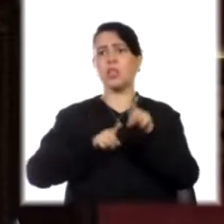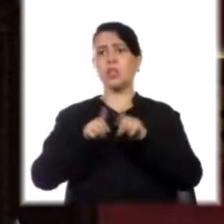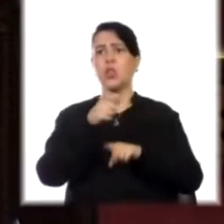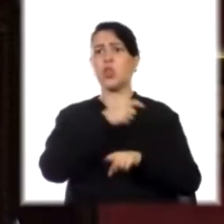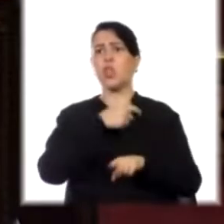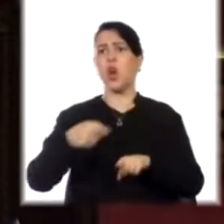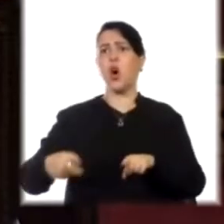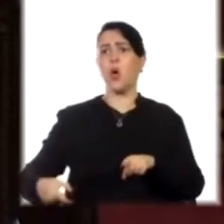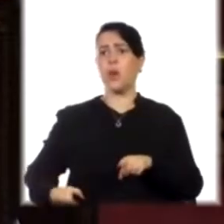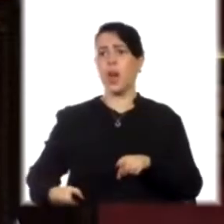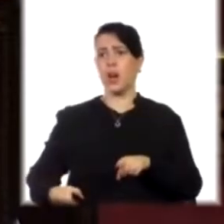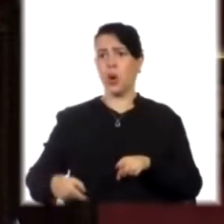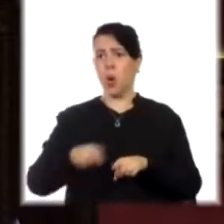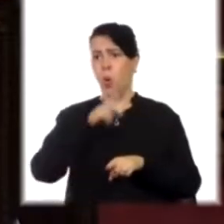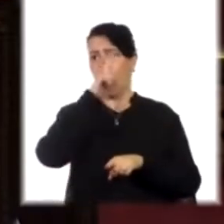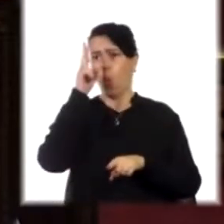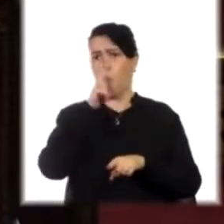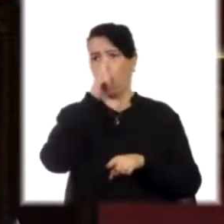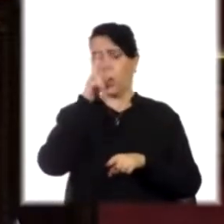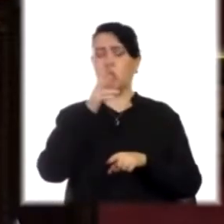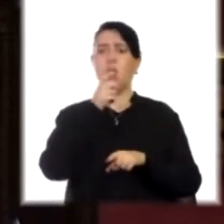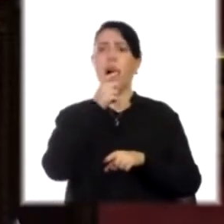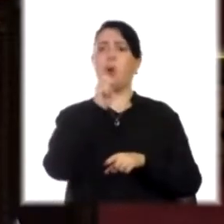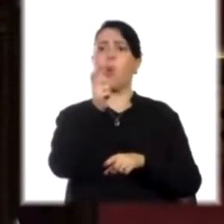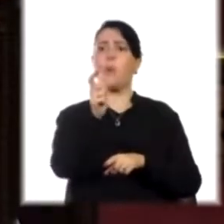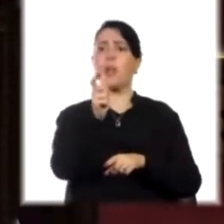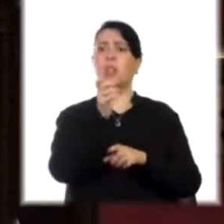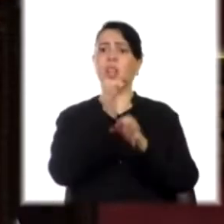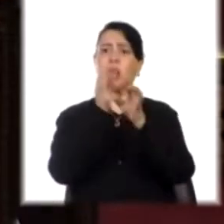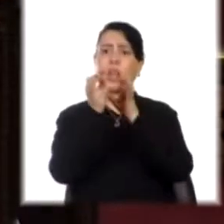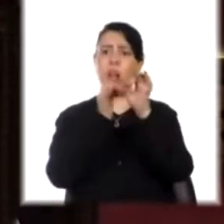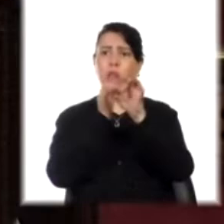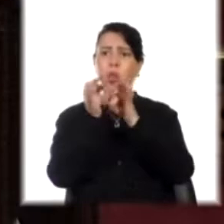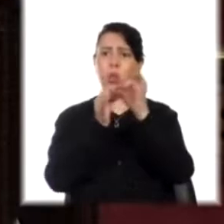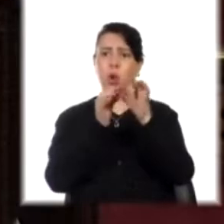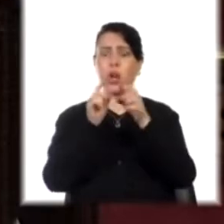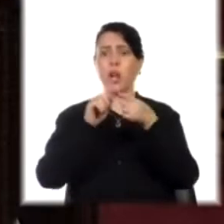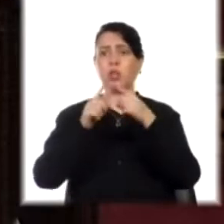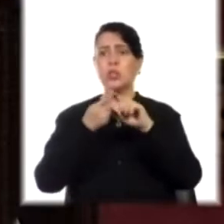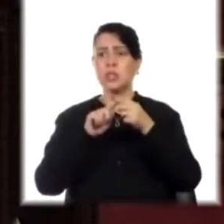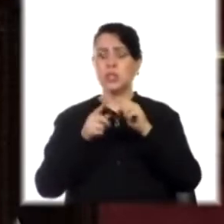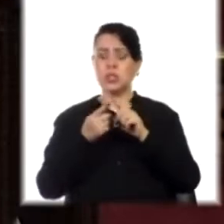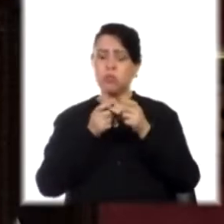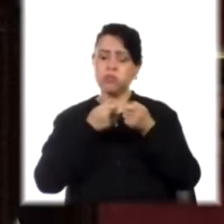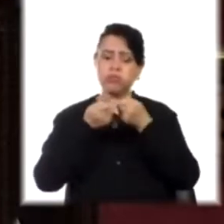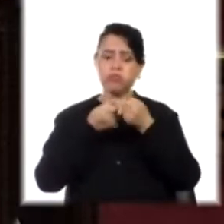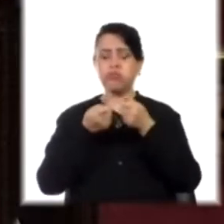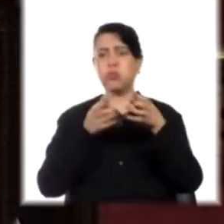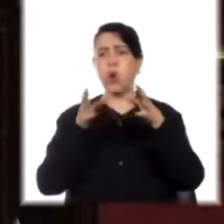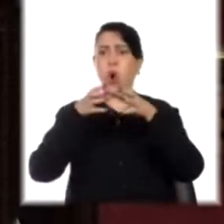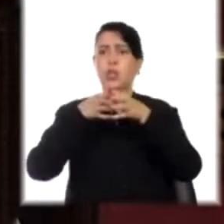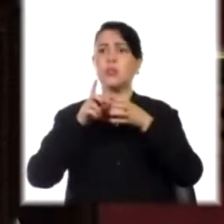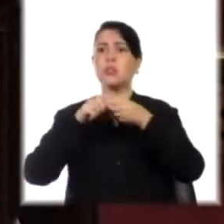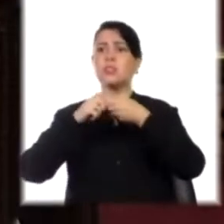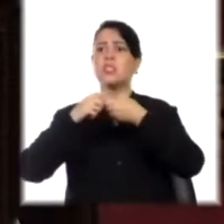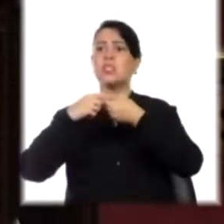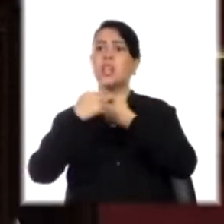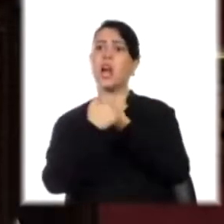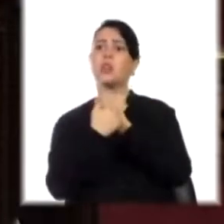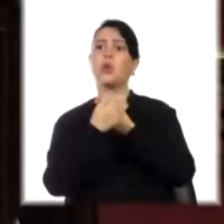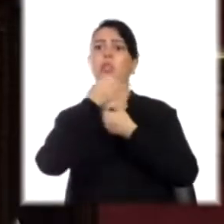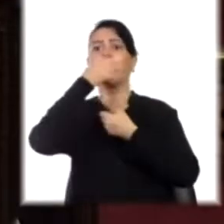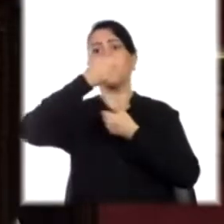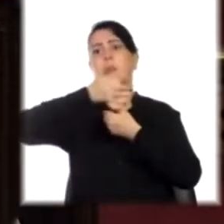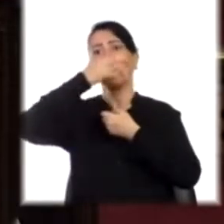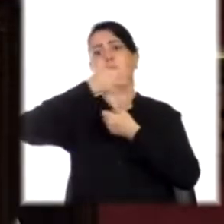allí desarrollando los argumentos de la negociación colectiva y al mismo tiempo a las organizaciones sindicales que allí lo están expresando